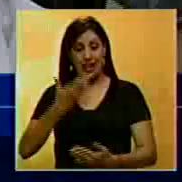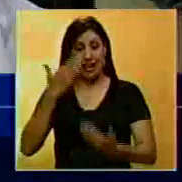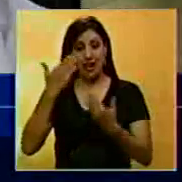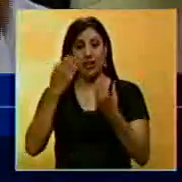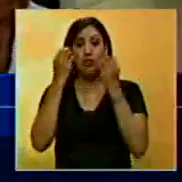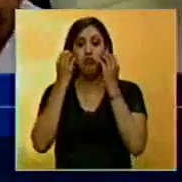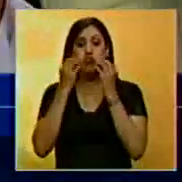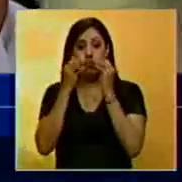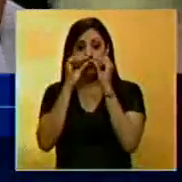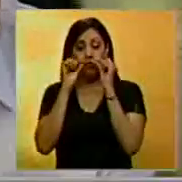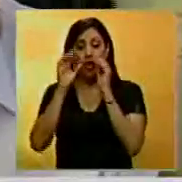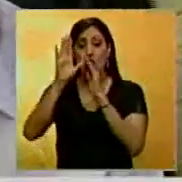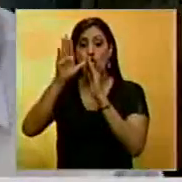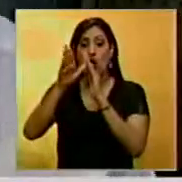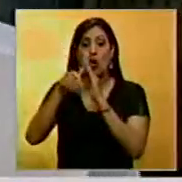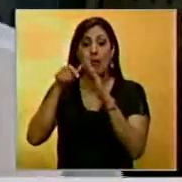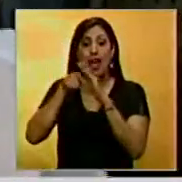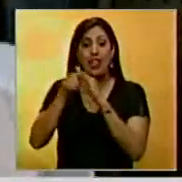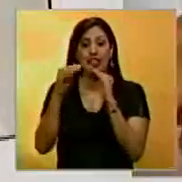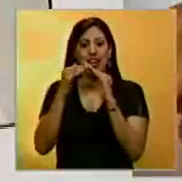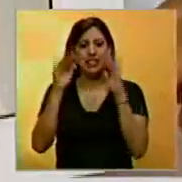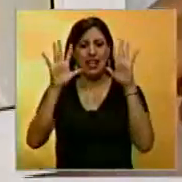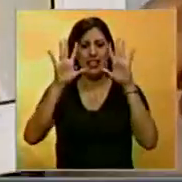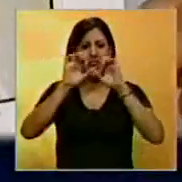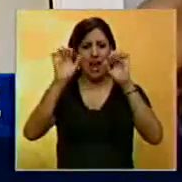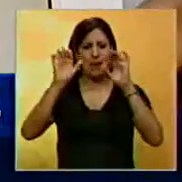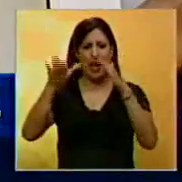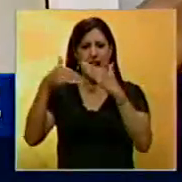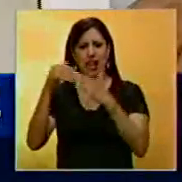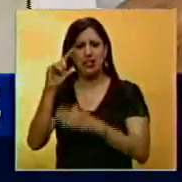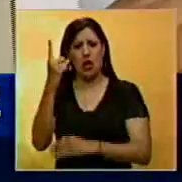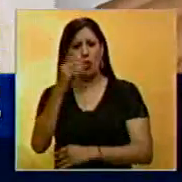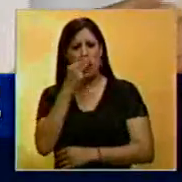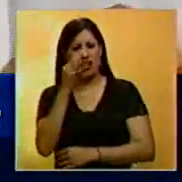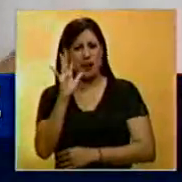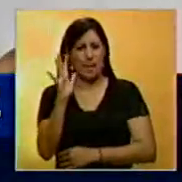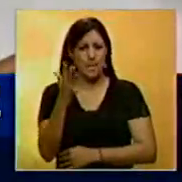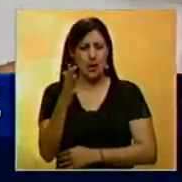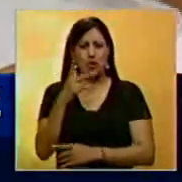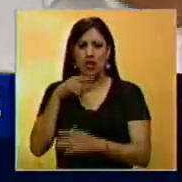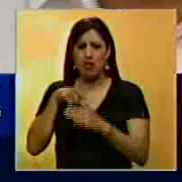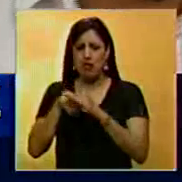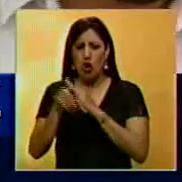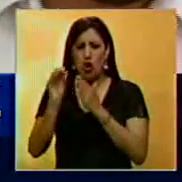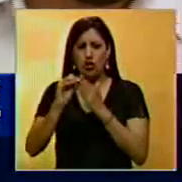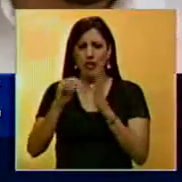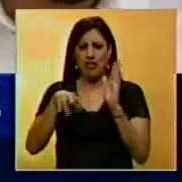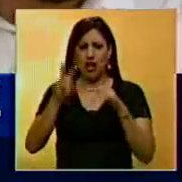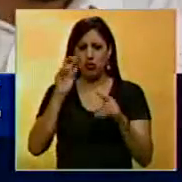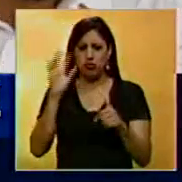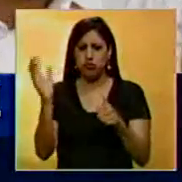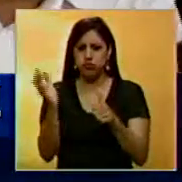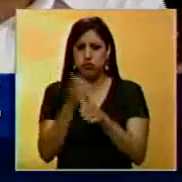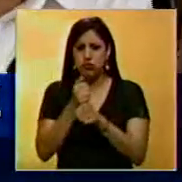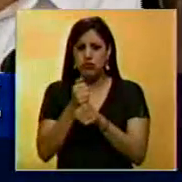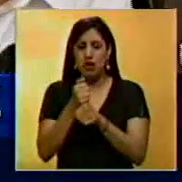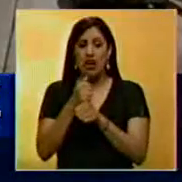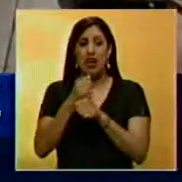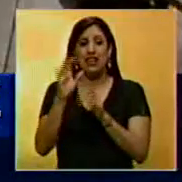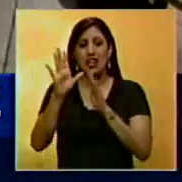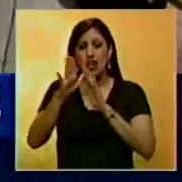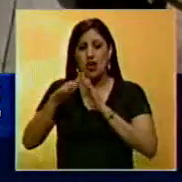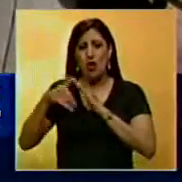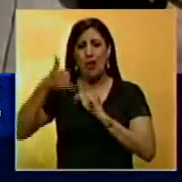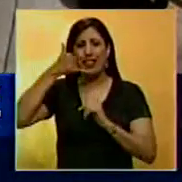asegura que el hurto debió perpetrarse entre las 10 de la mañana y 1 de la tarde. Cuando regresó a su residencia a las 12, encontró con que habían